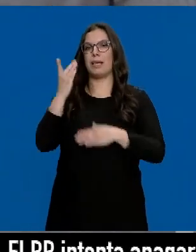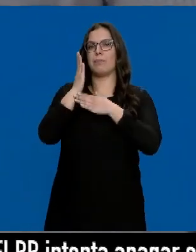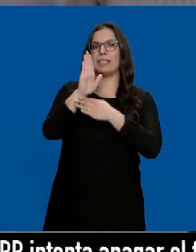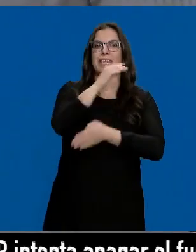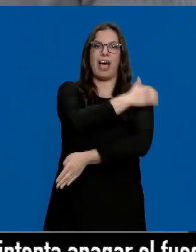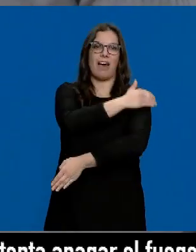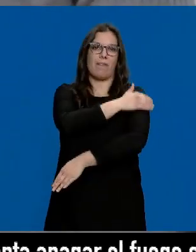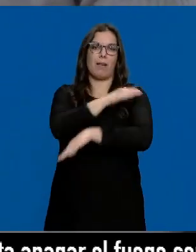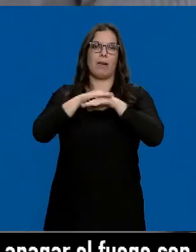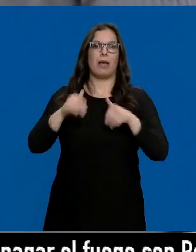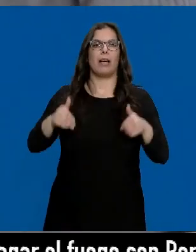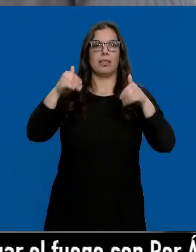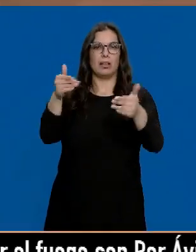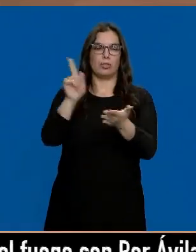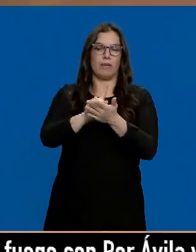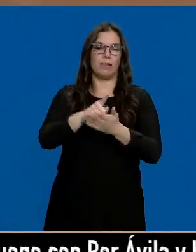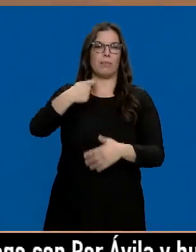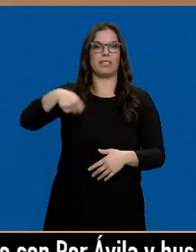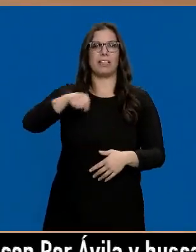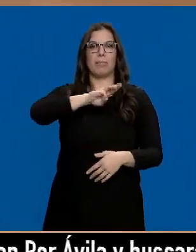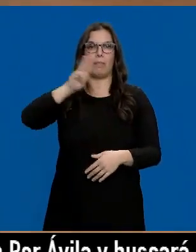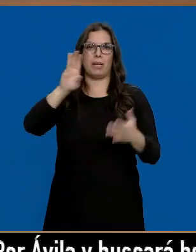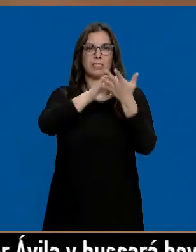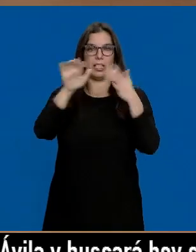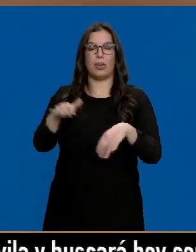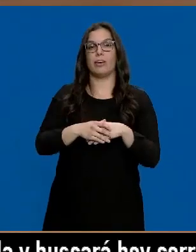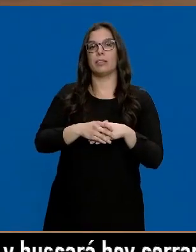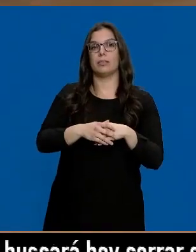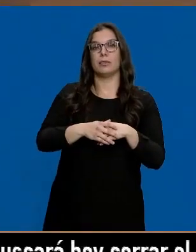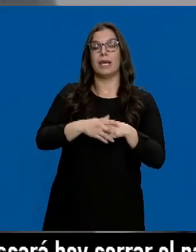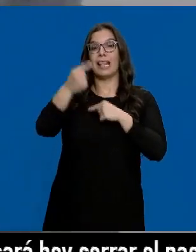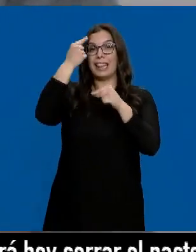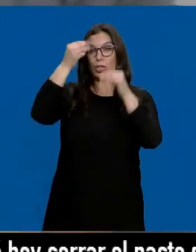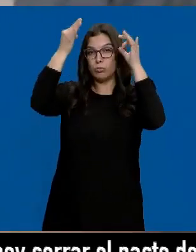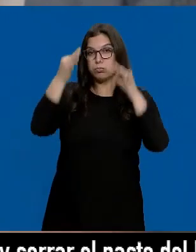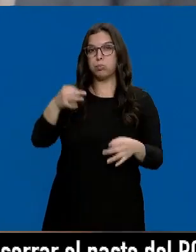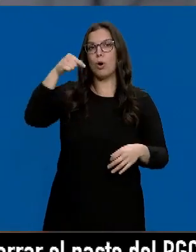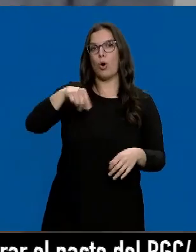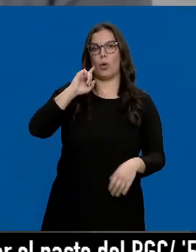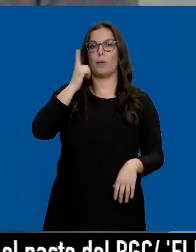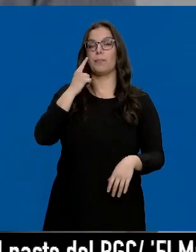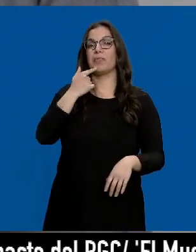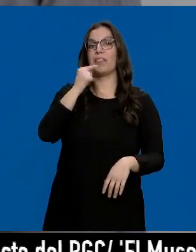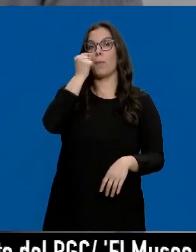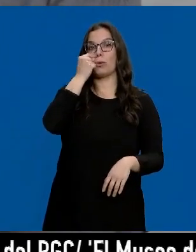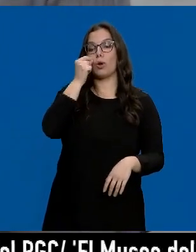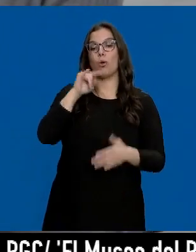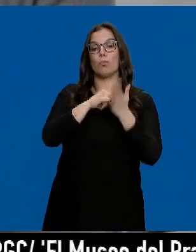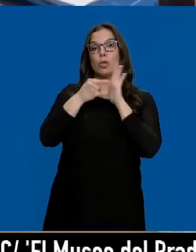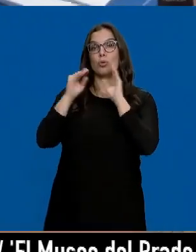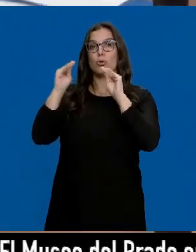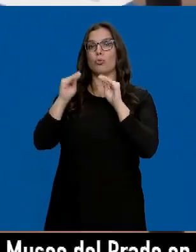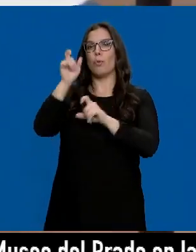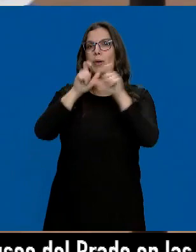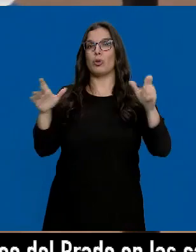candidato de nuevo a la presidencia del PP de Castilla y León. La cifra exacta se conocerá hoy. Mañueco dice que en su proyecto caben todas las